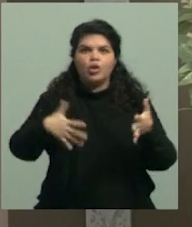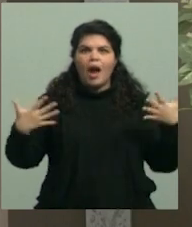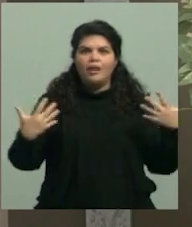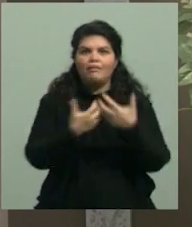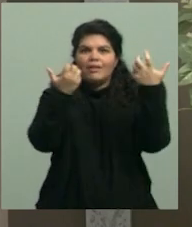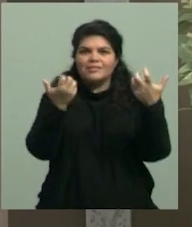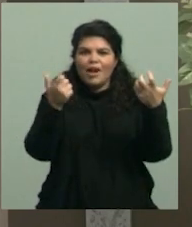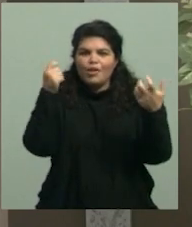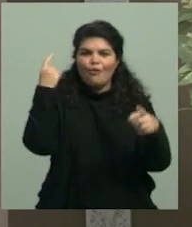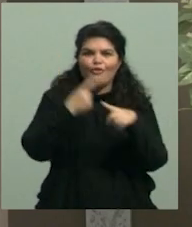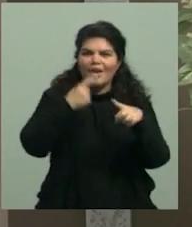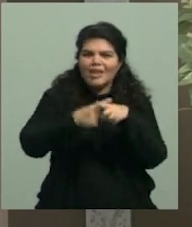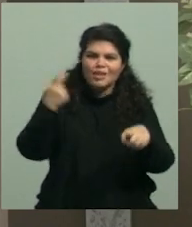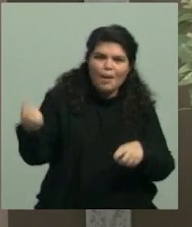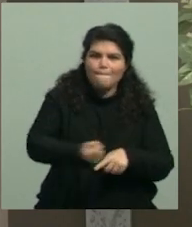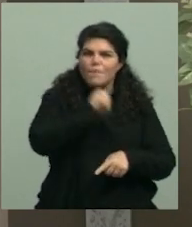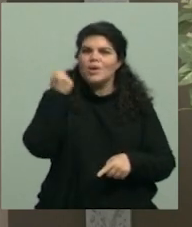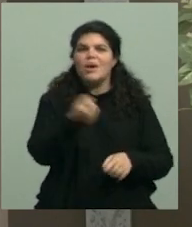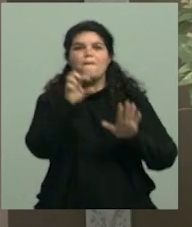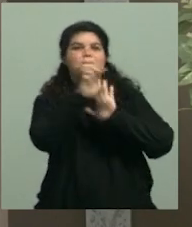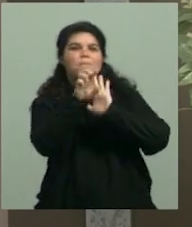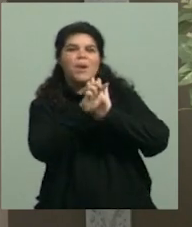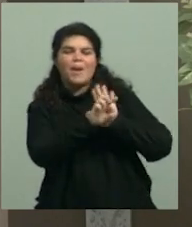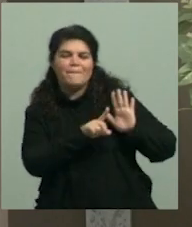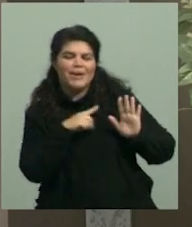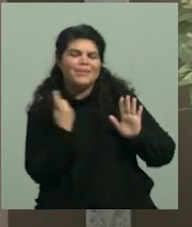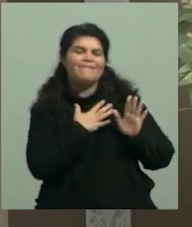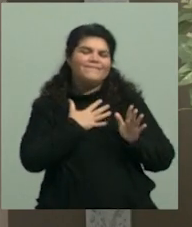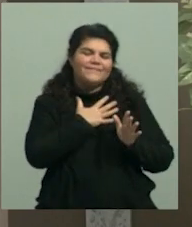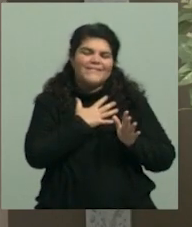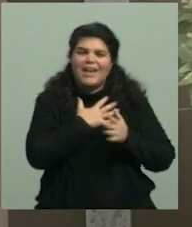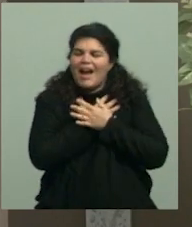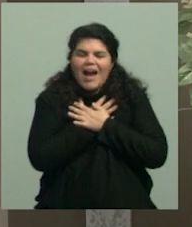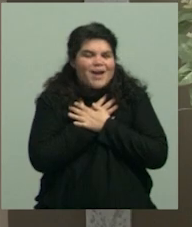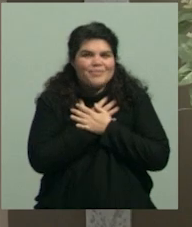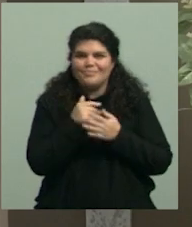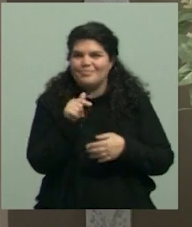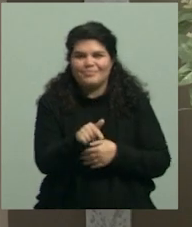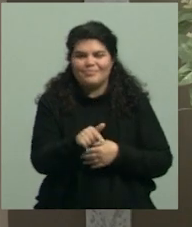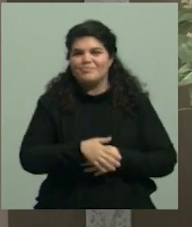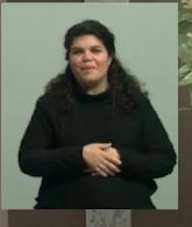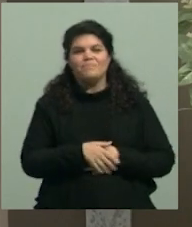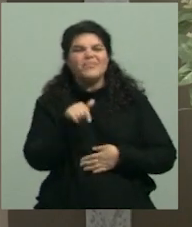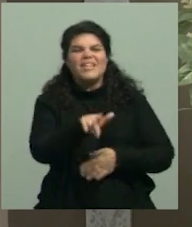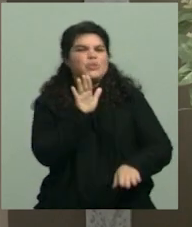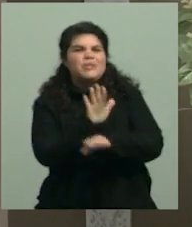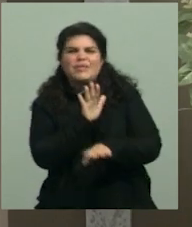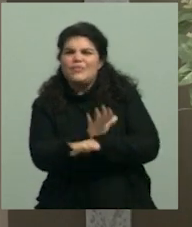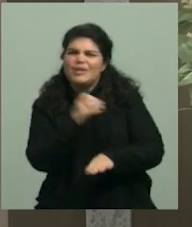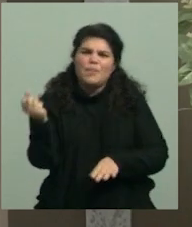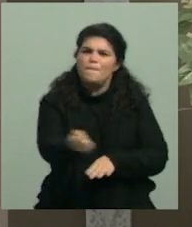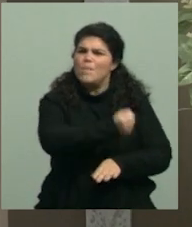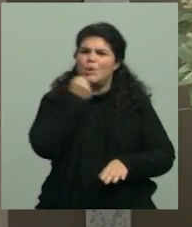festejo tan particular de un programa al cual le tenemos un enorme cariño por lo que representa y por lo que genera.